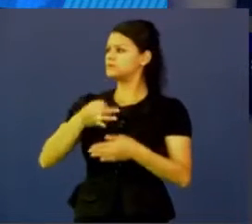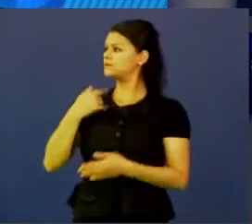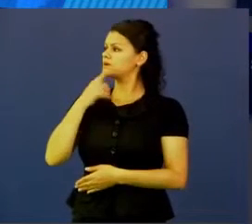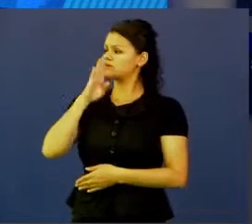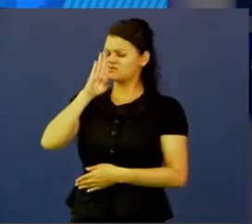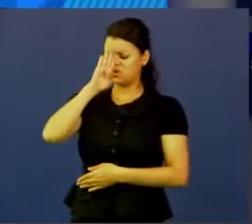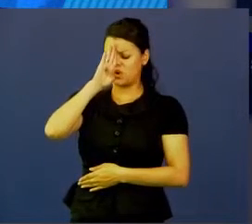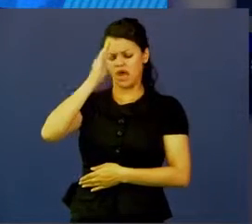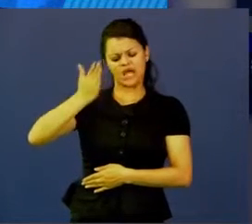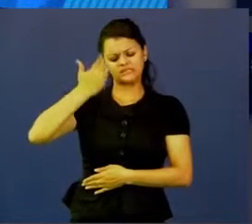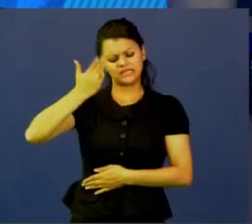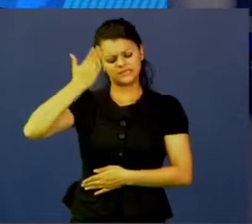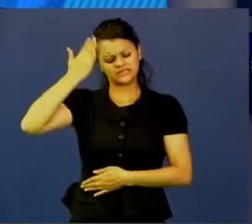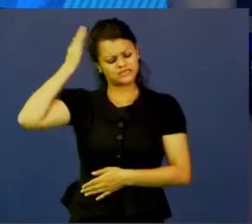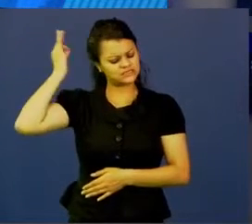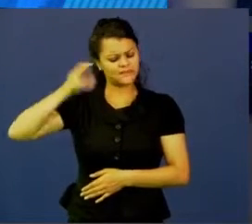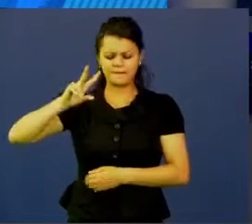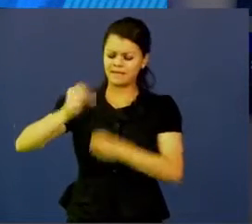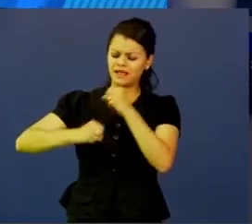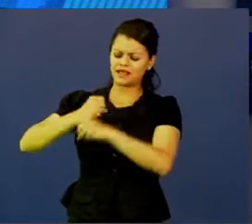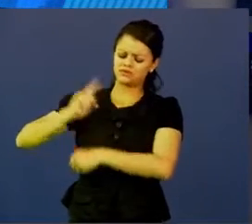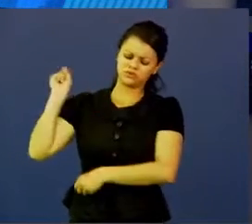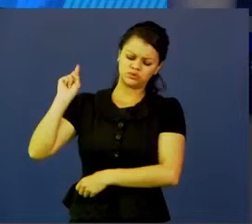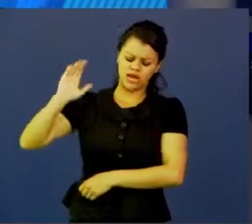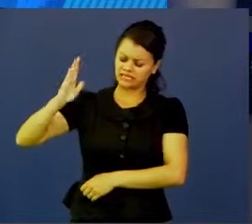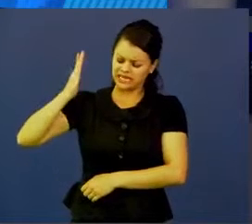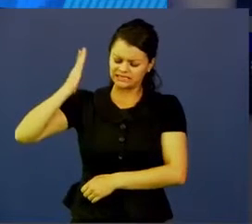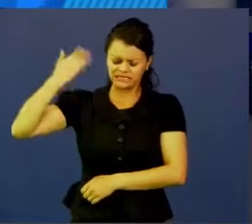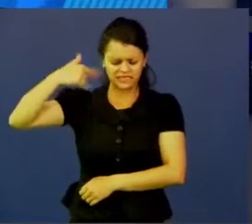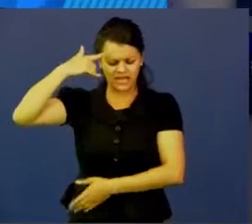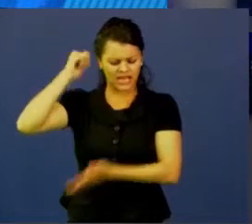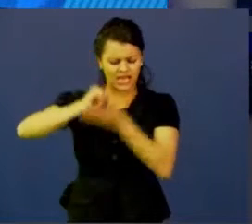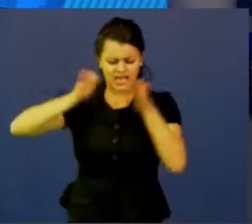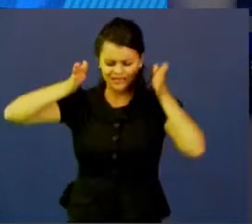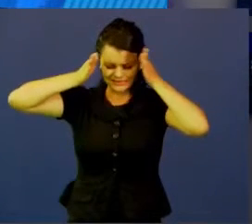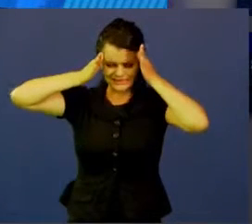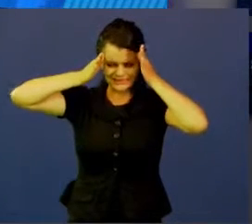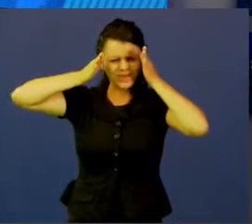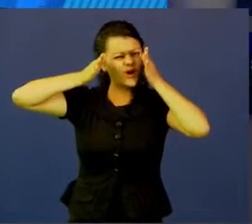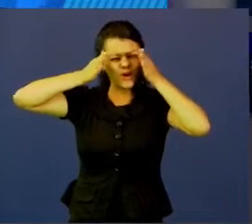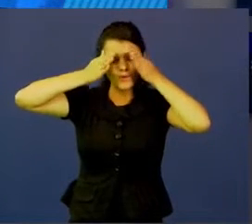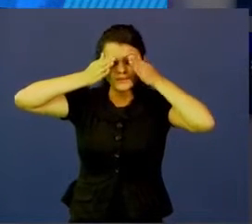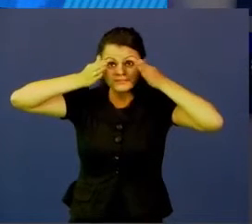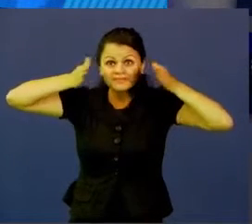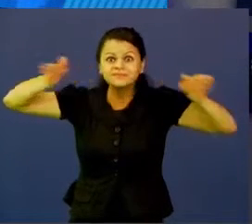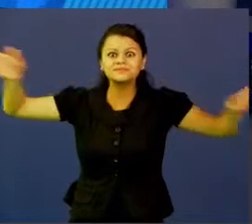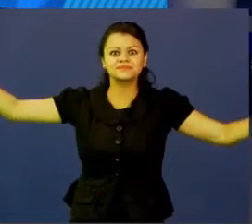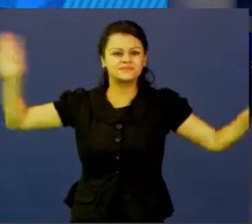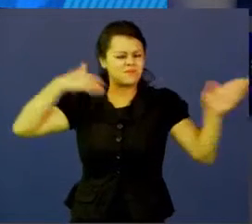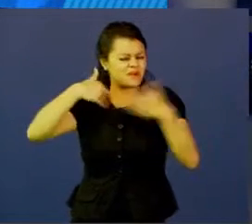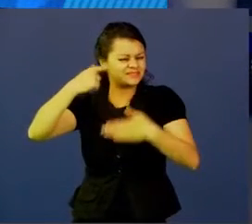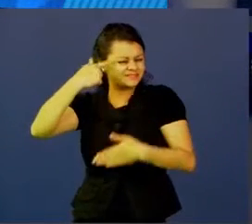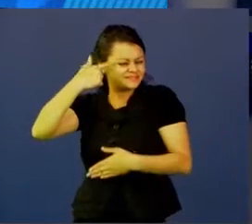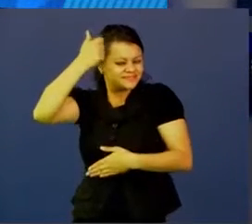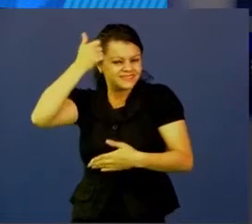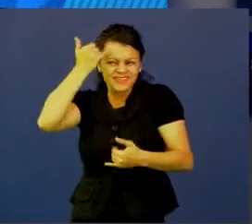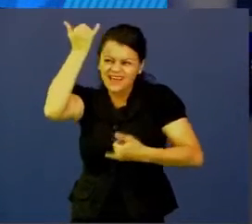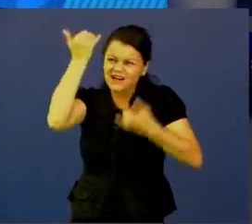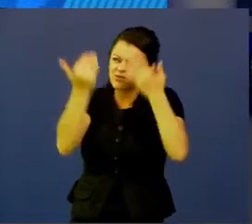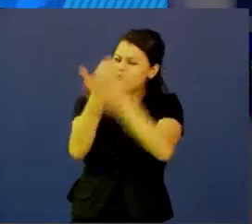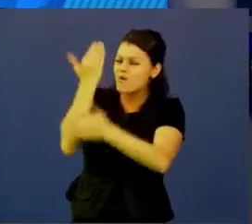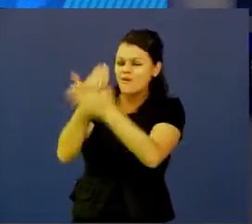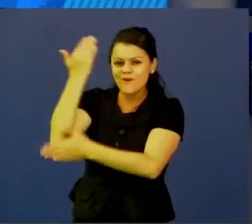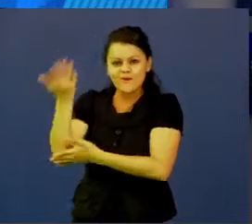años, por 10 años esto ha funcionado así y debe seguir funcionando así, no, podemos, atrevámonos a hacer cosas nuevas, todos los